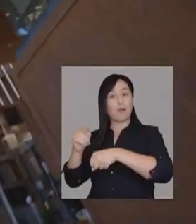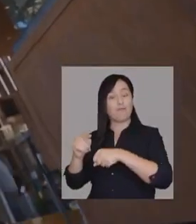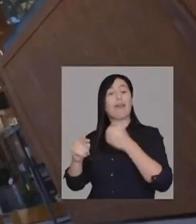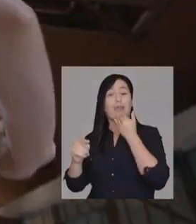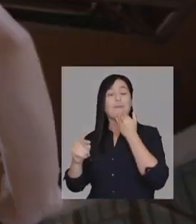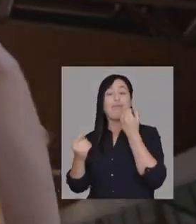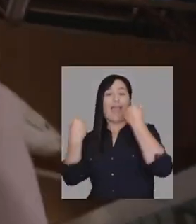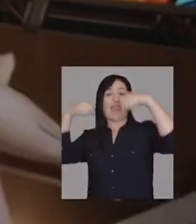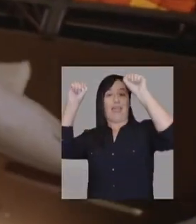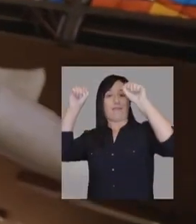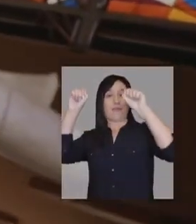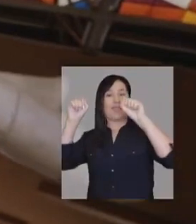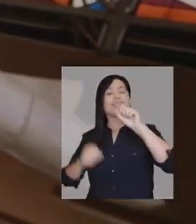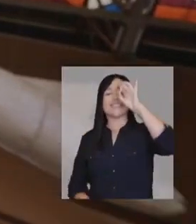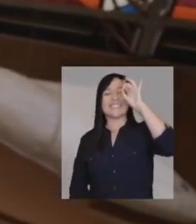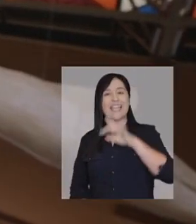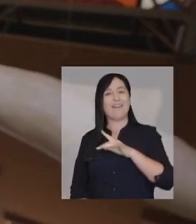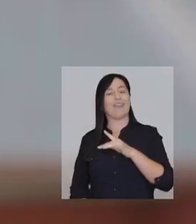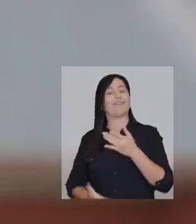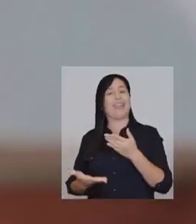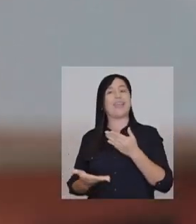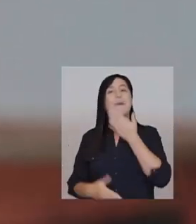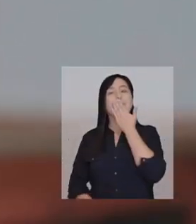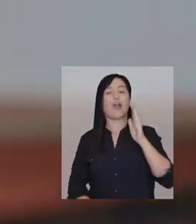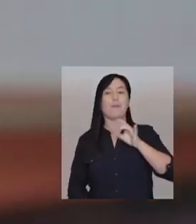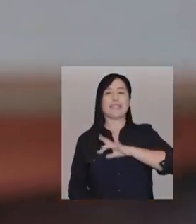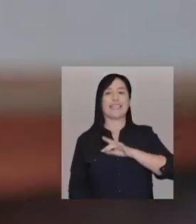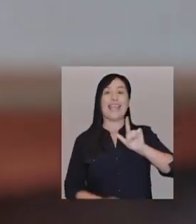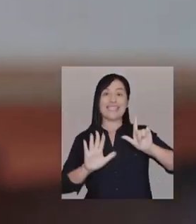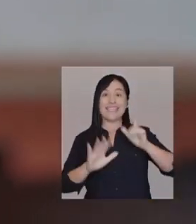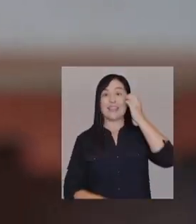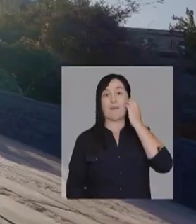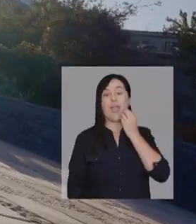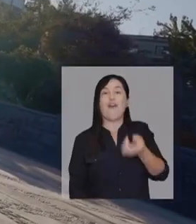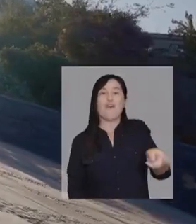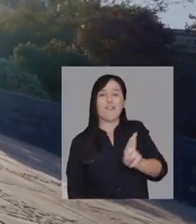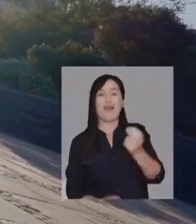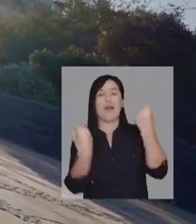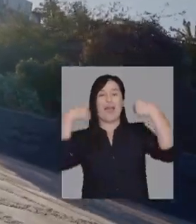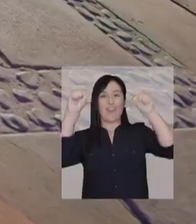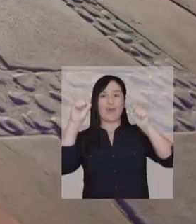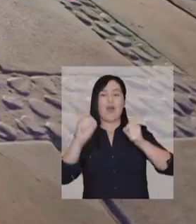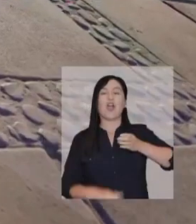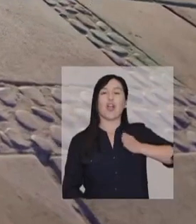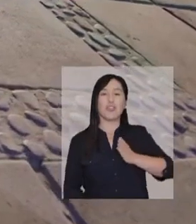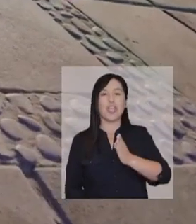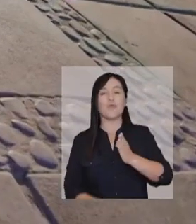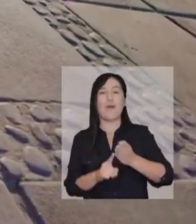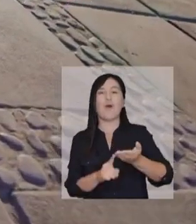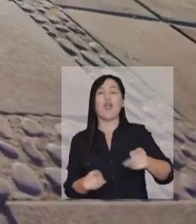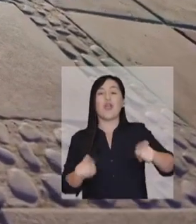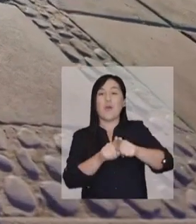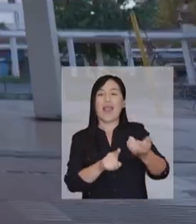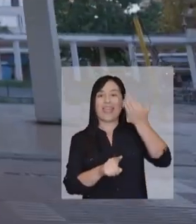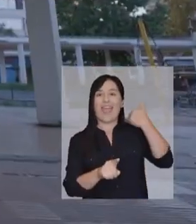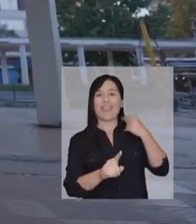votaron apruebo ganaron. Creo que en el fondo de su corazón saben qué fue lo mejor para Chile. Este 7 de mayo volvamos a